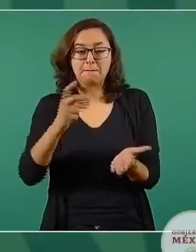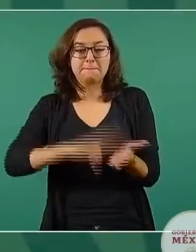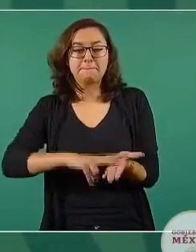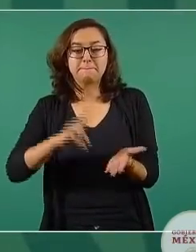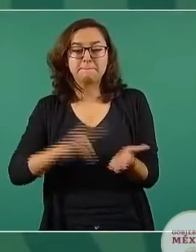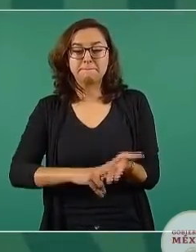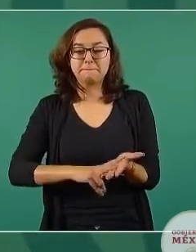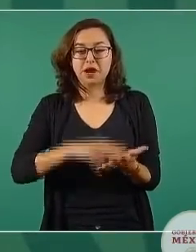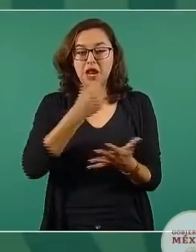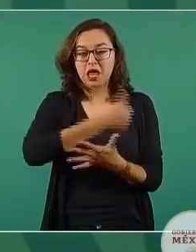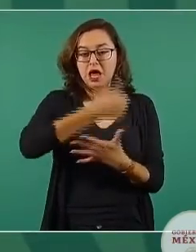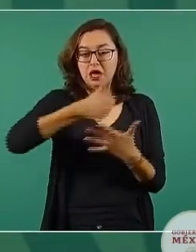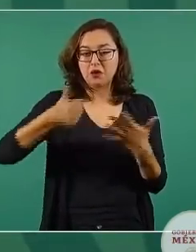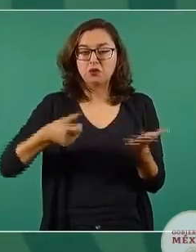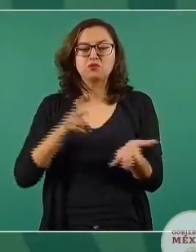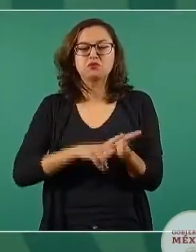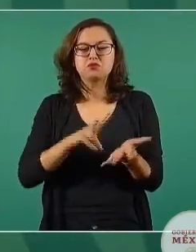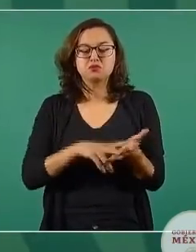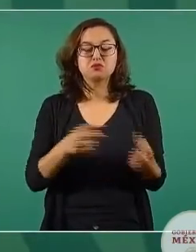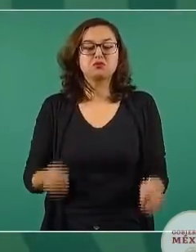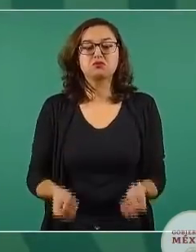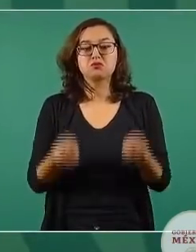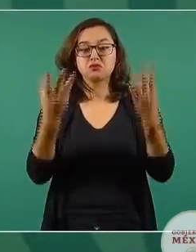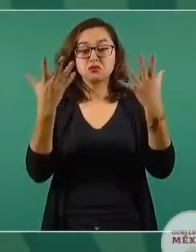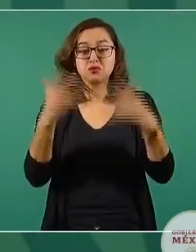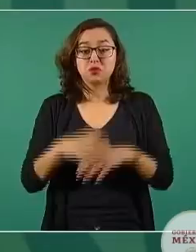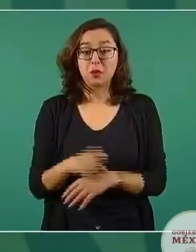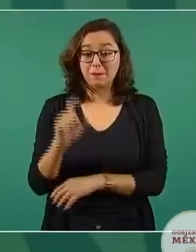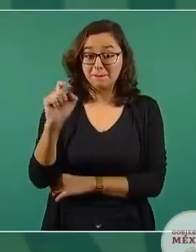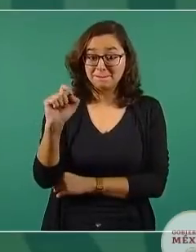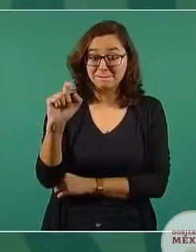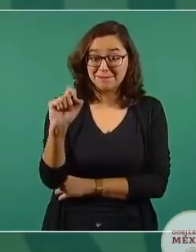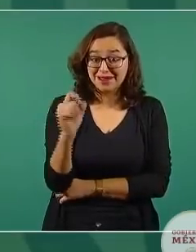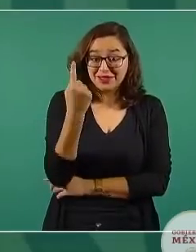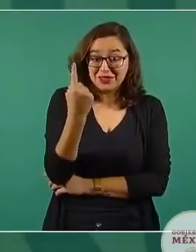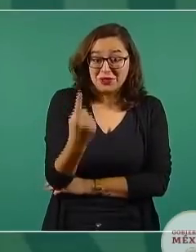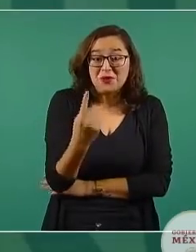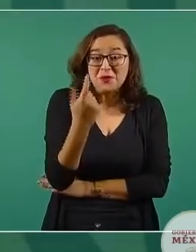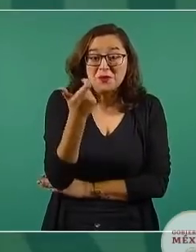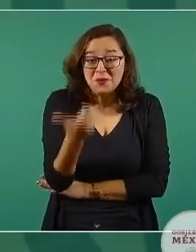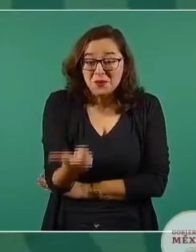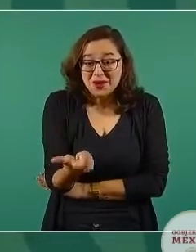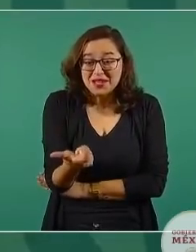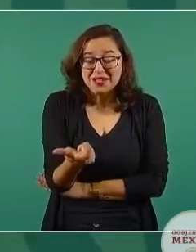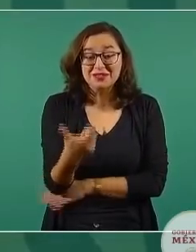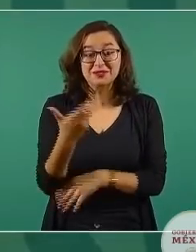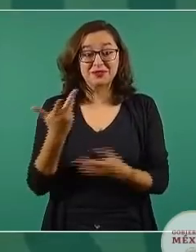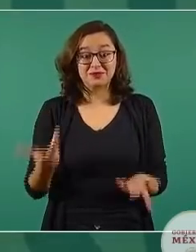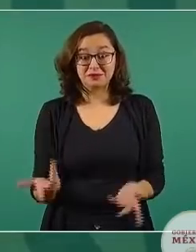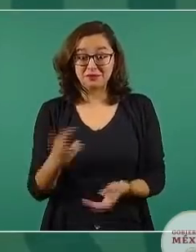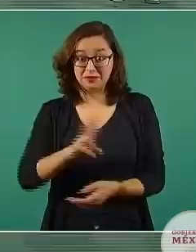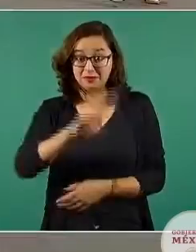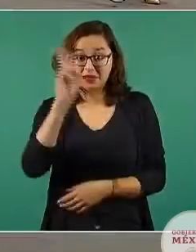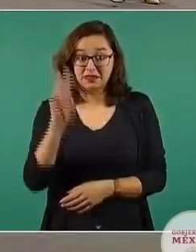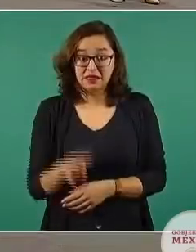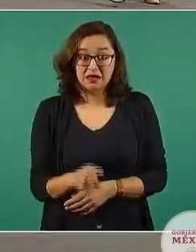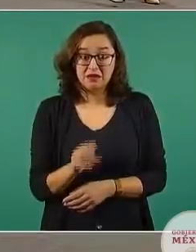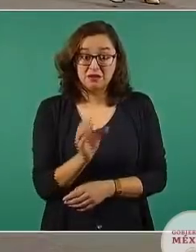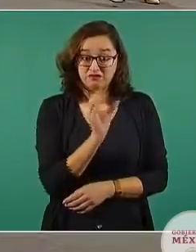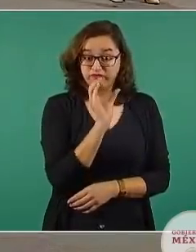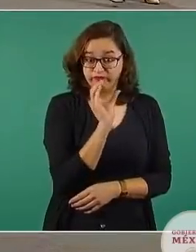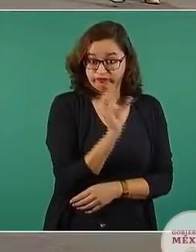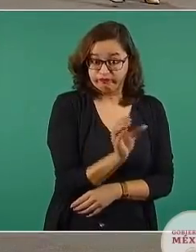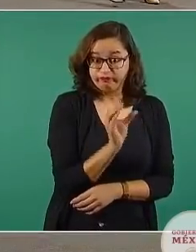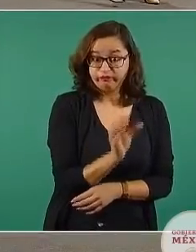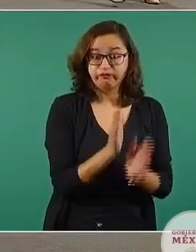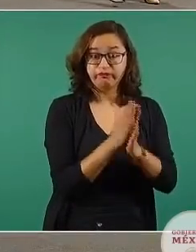cuando vean los libros van desde libros de 300 páginas hasta libros de un centenar, pero el